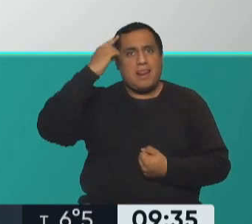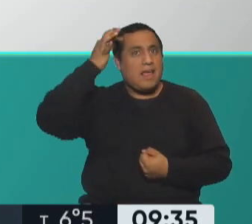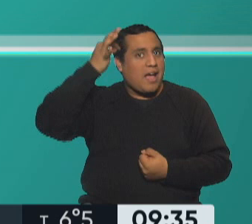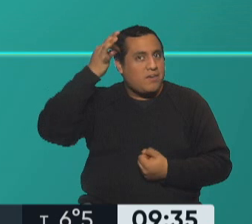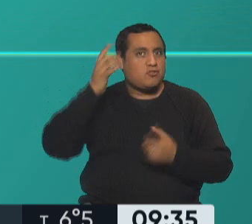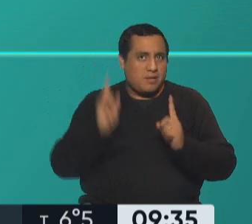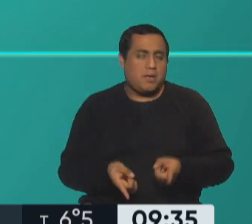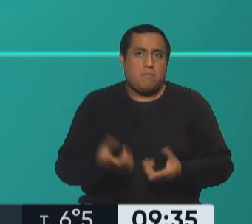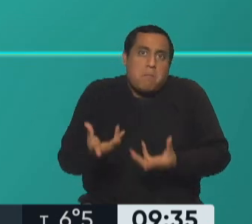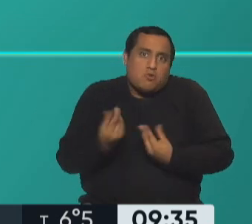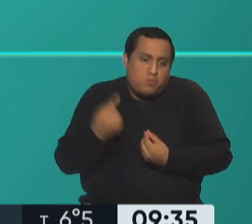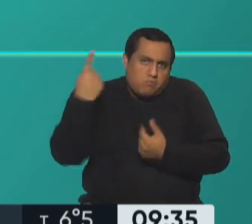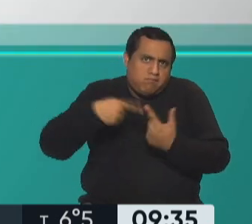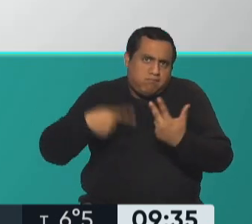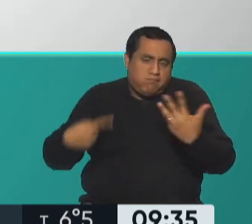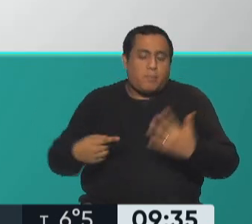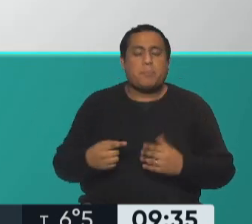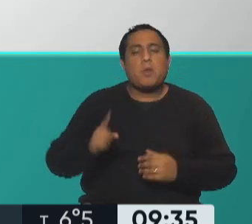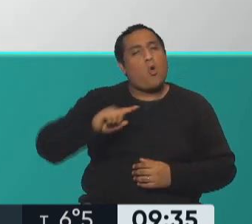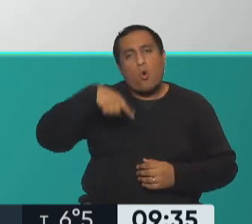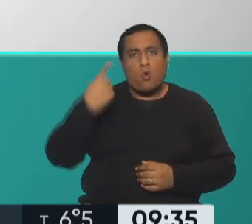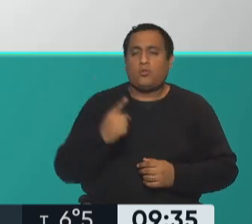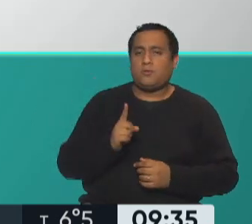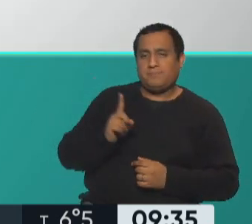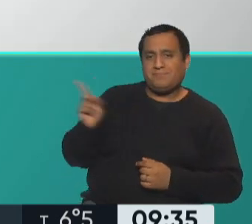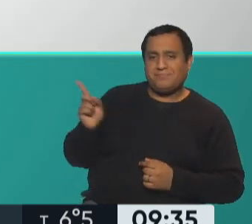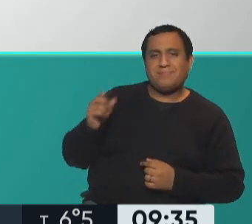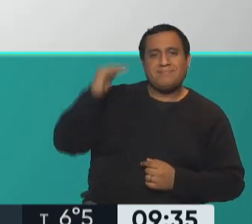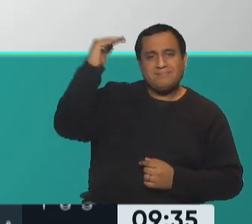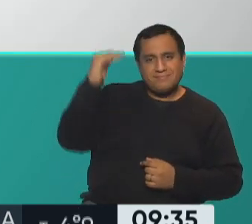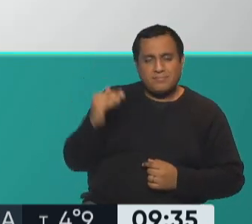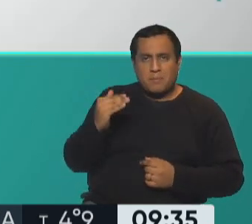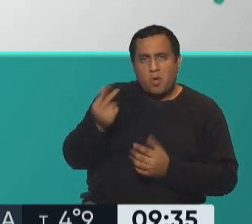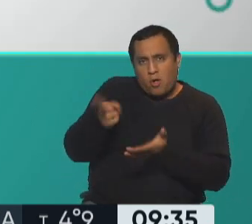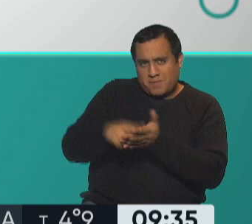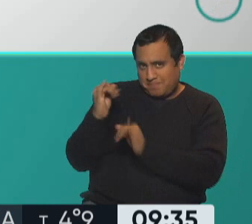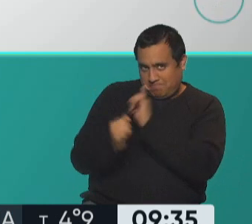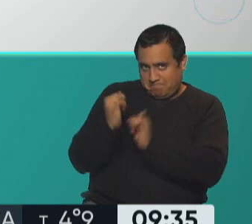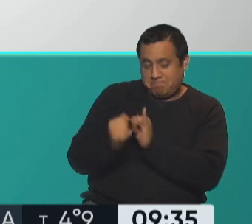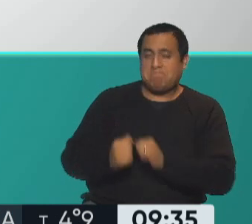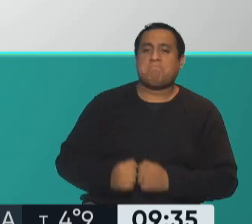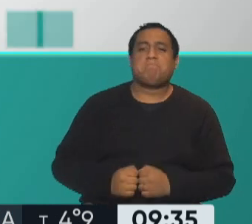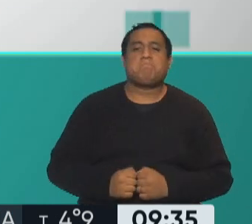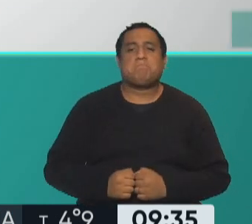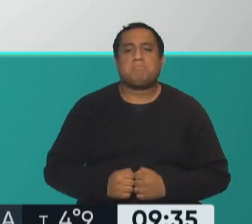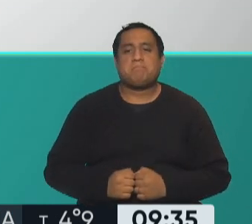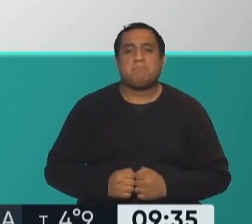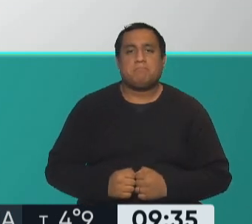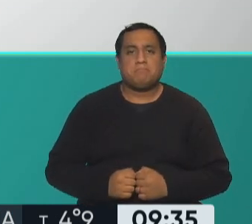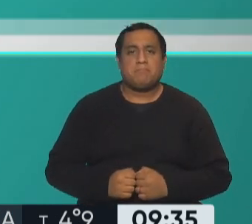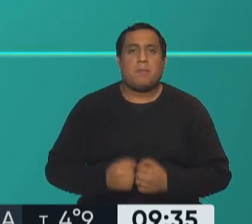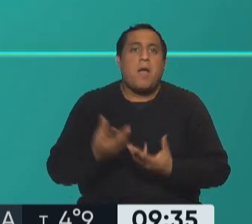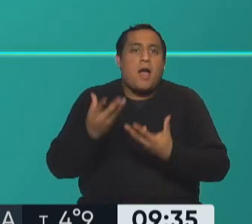imagínate. Acá hay otros beneficios también que me gustaría que los repasemos con vos. Son poderosos